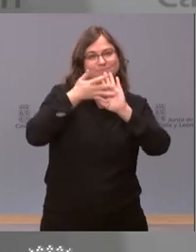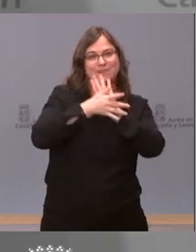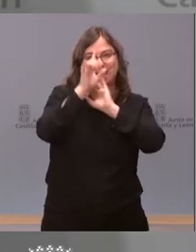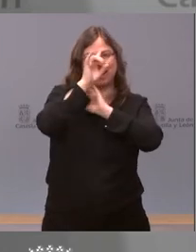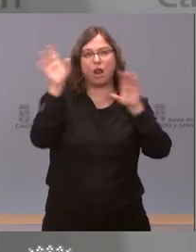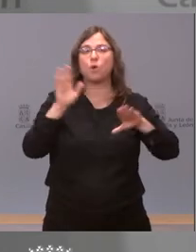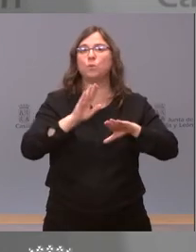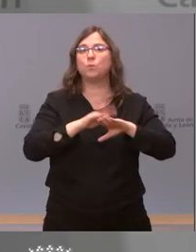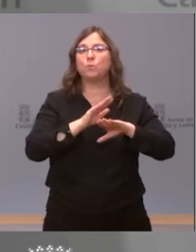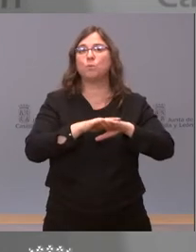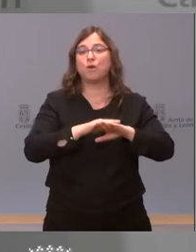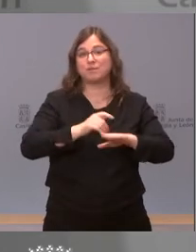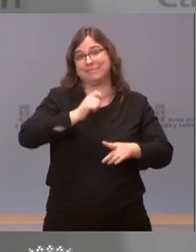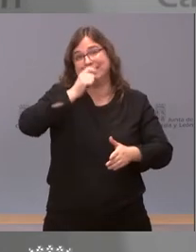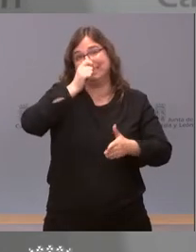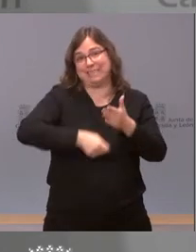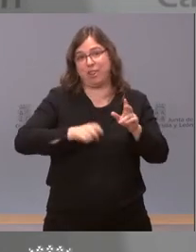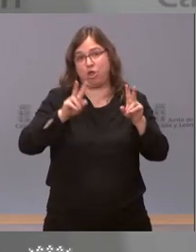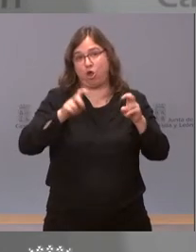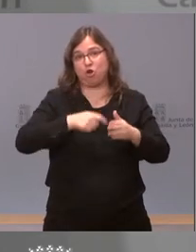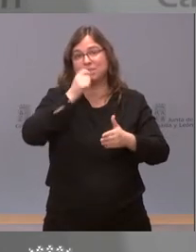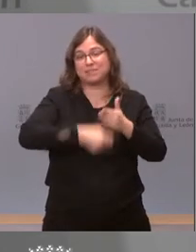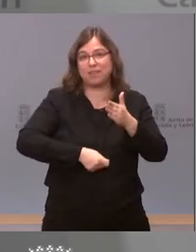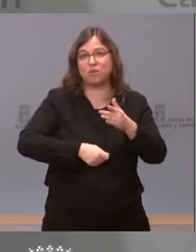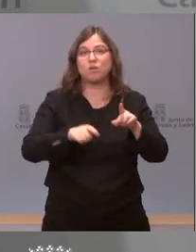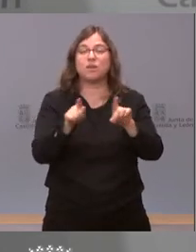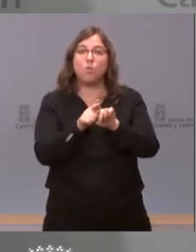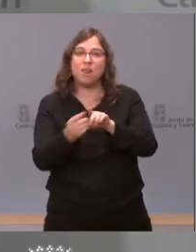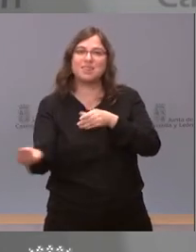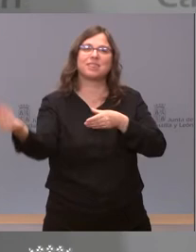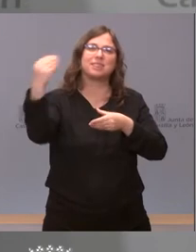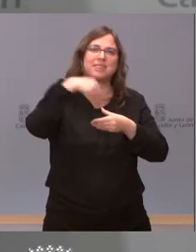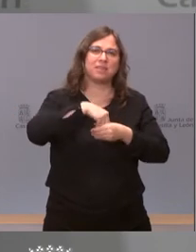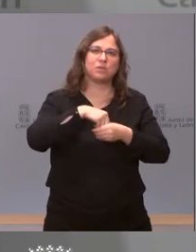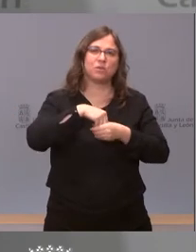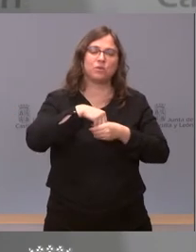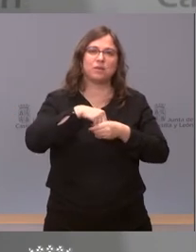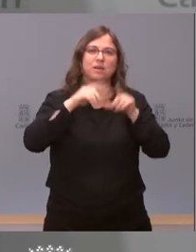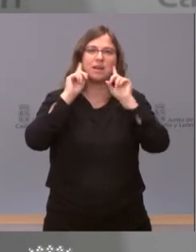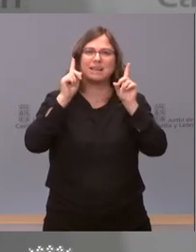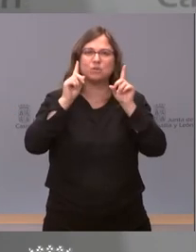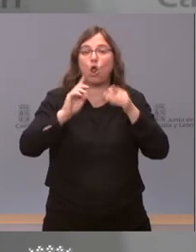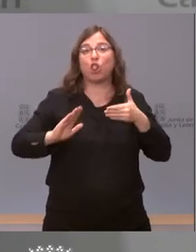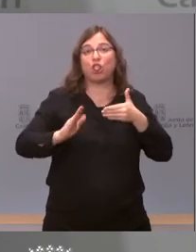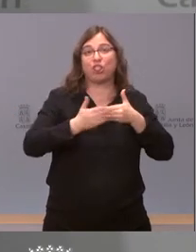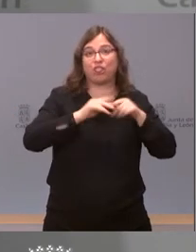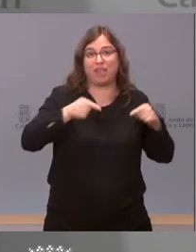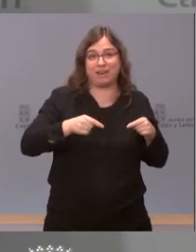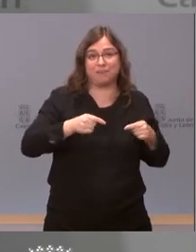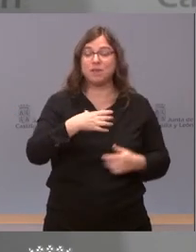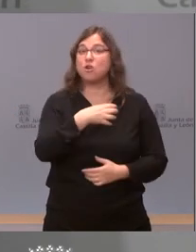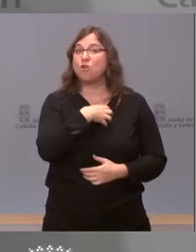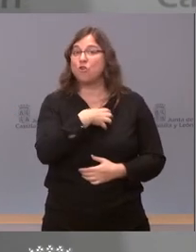la sanción final que se les puede determinar estuviera incluida el cierre. Usted no puede tomar una decisión de cierre